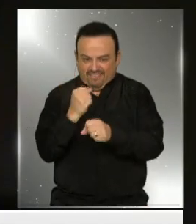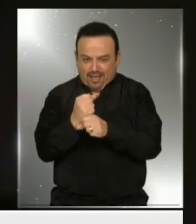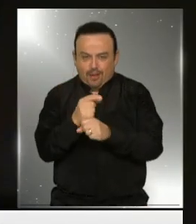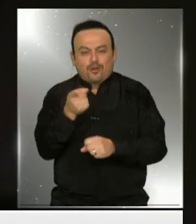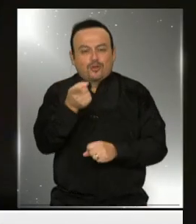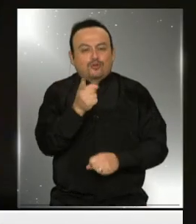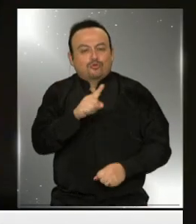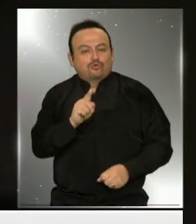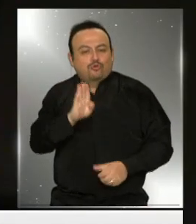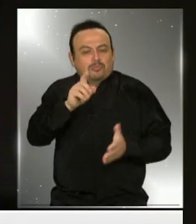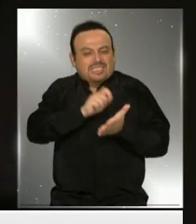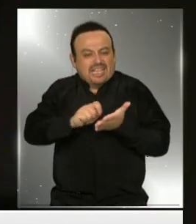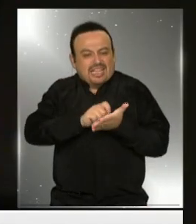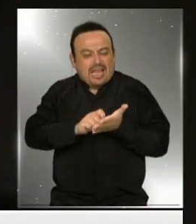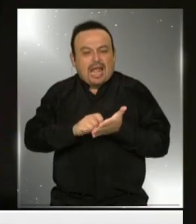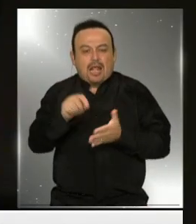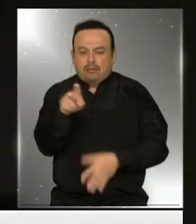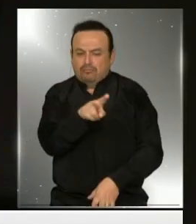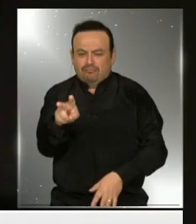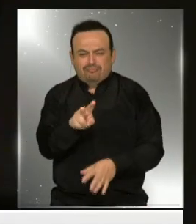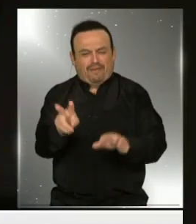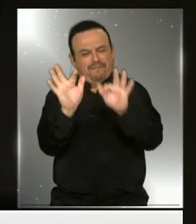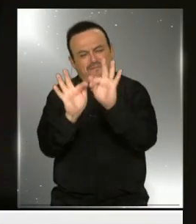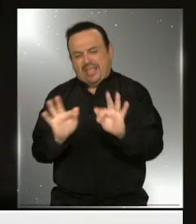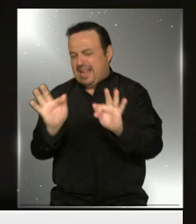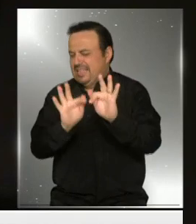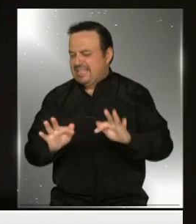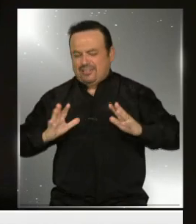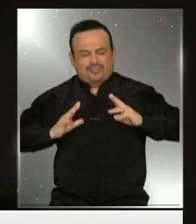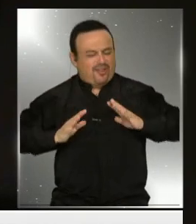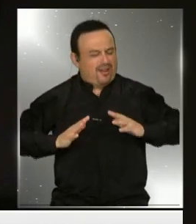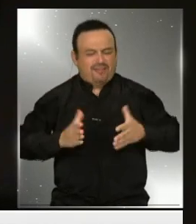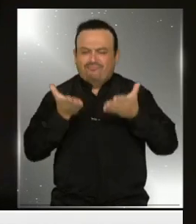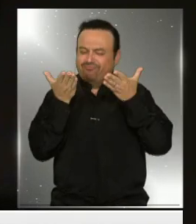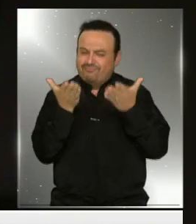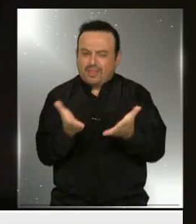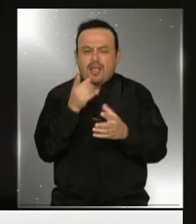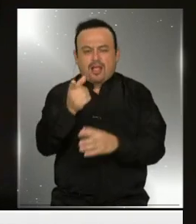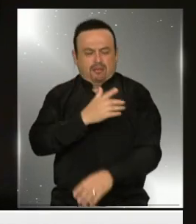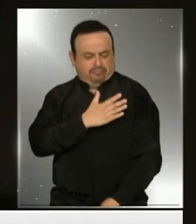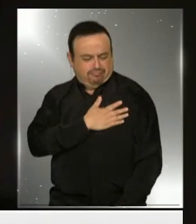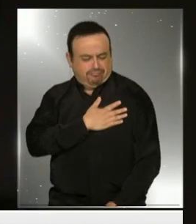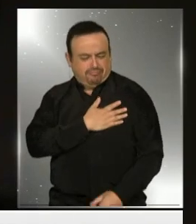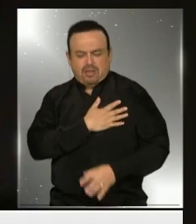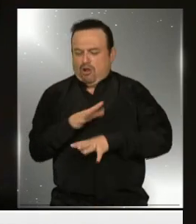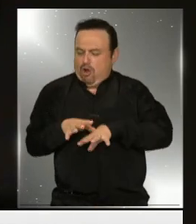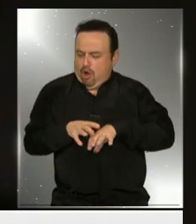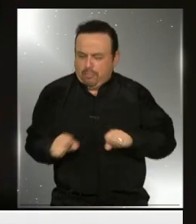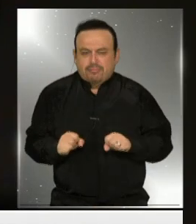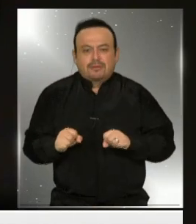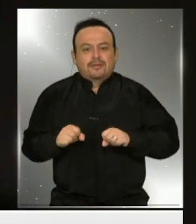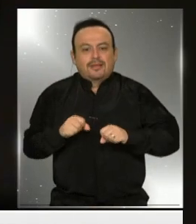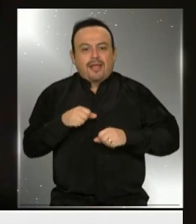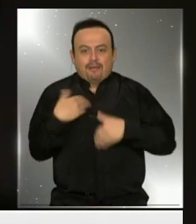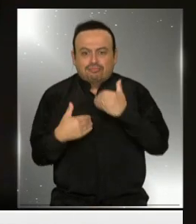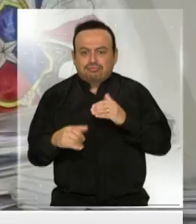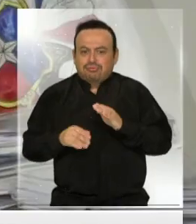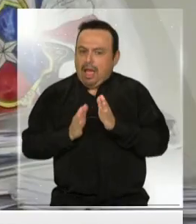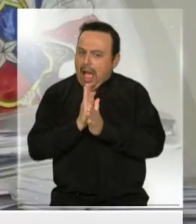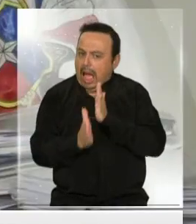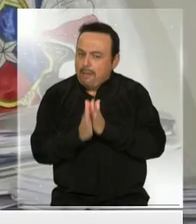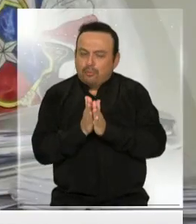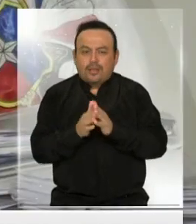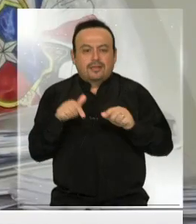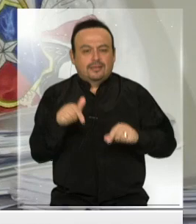al subsecretario Fernando Aráf, porque sé que pusieron esto cobrazón, compromiso, y lo sacamos adelante. Y